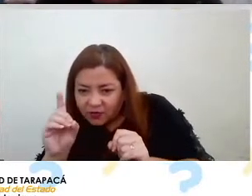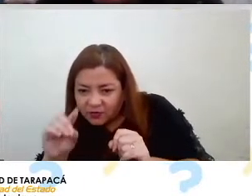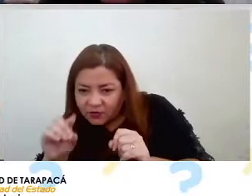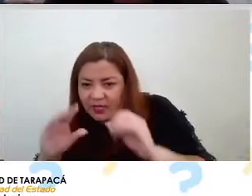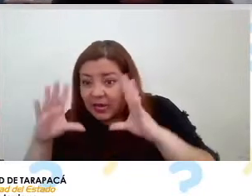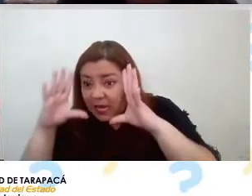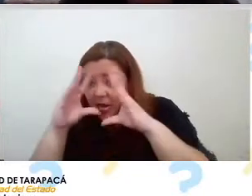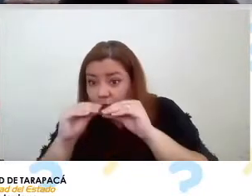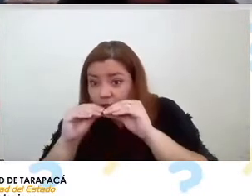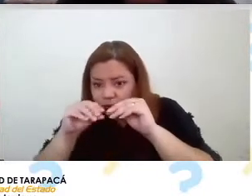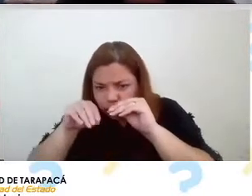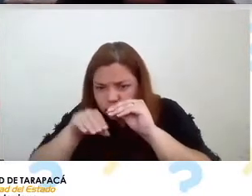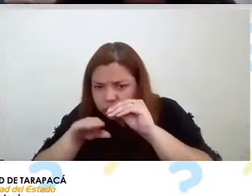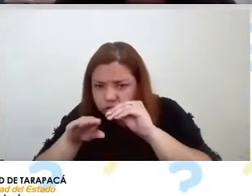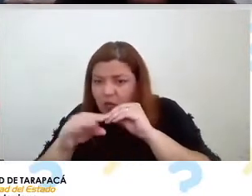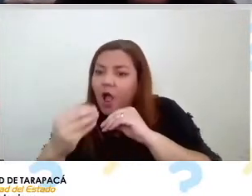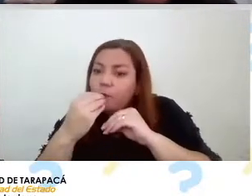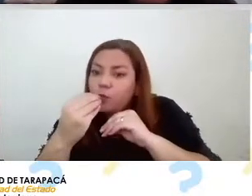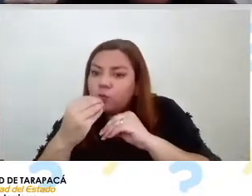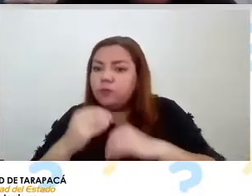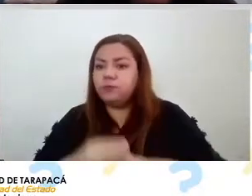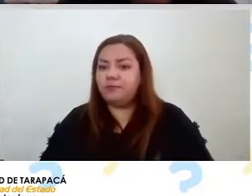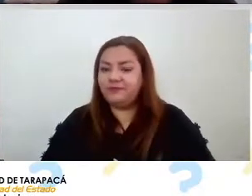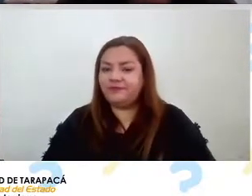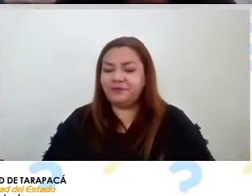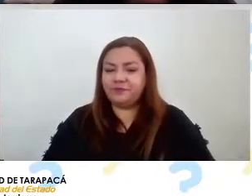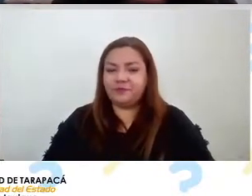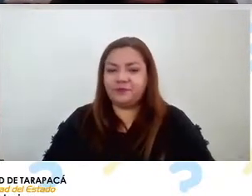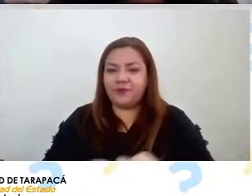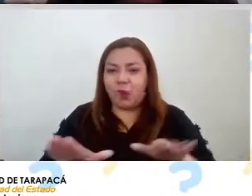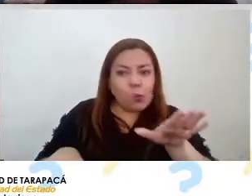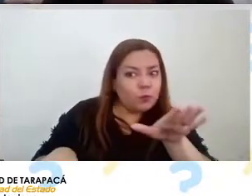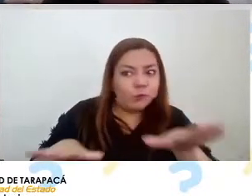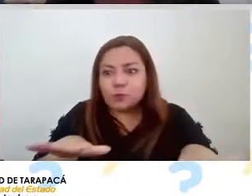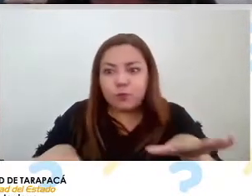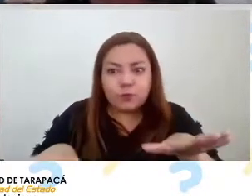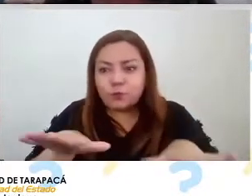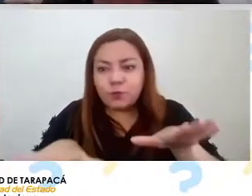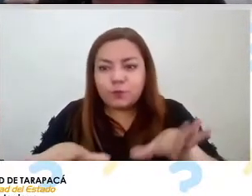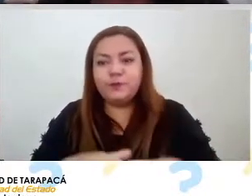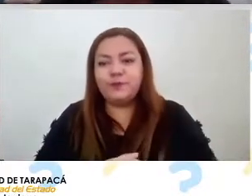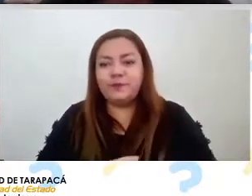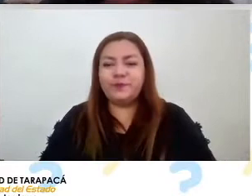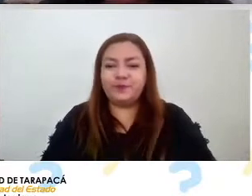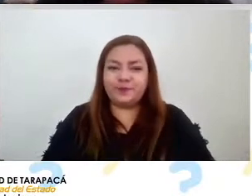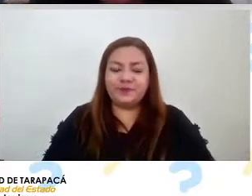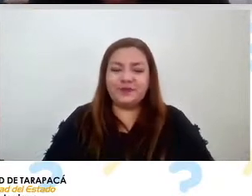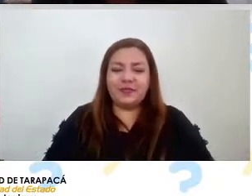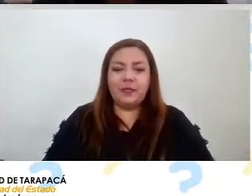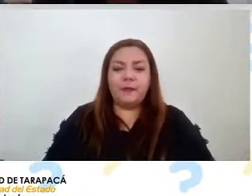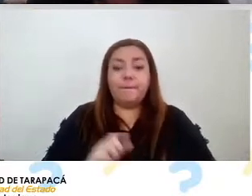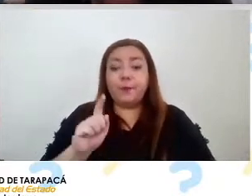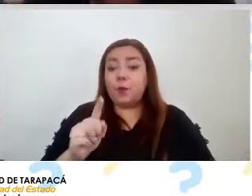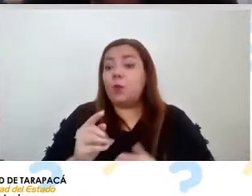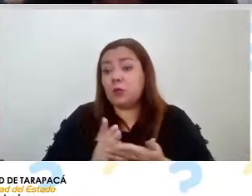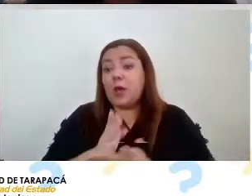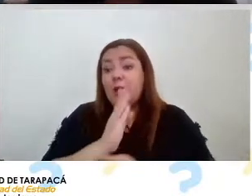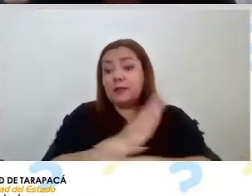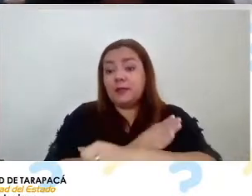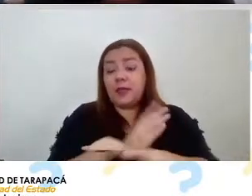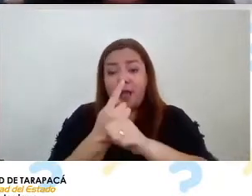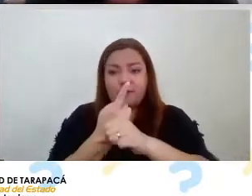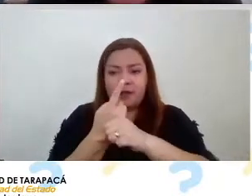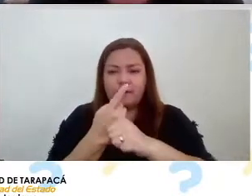noche para comer bien bueno cuando hablaba en un principio sobre hacer